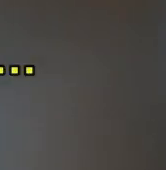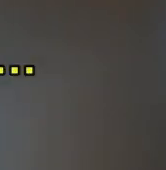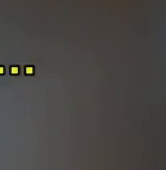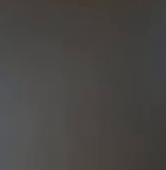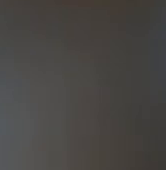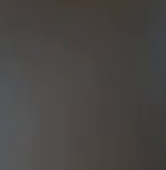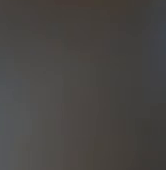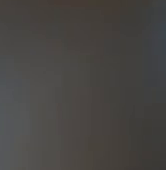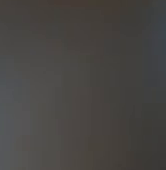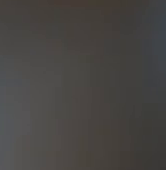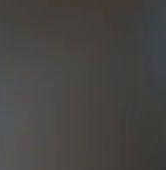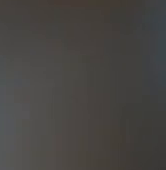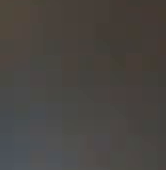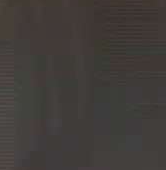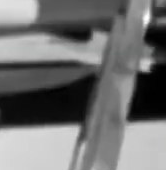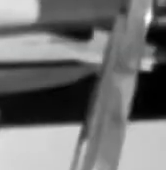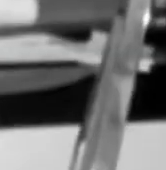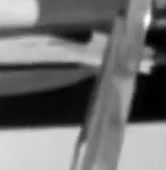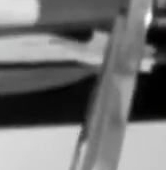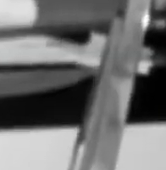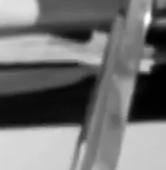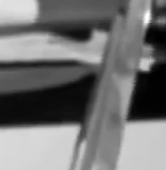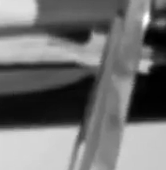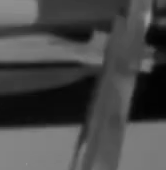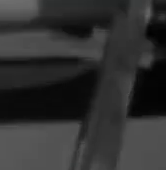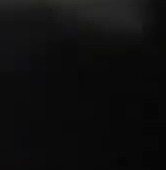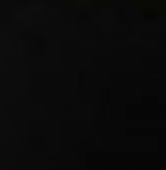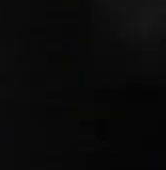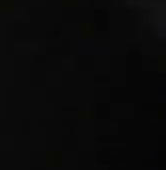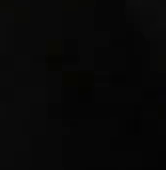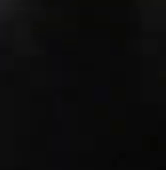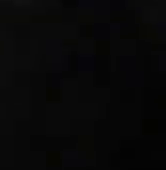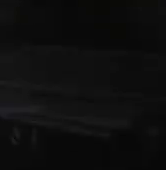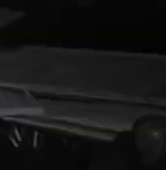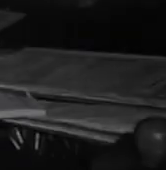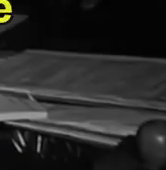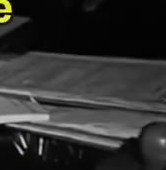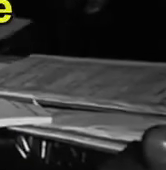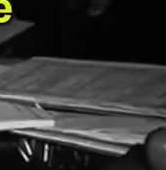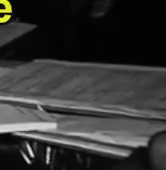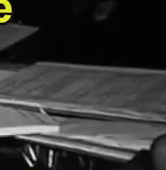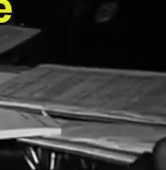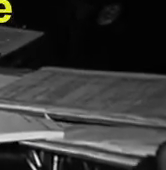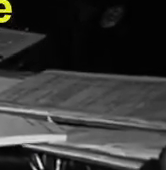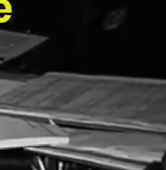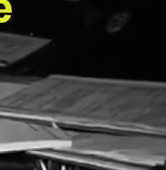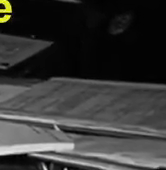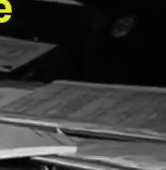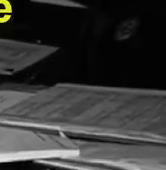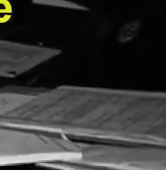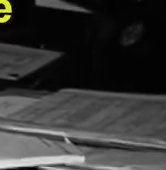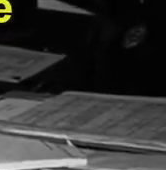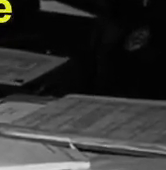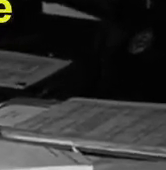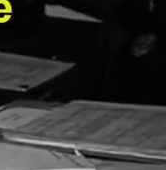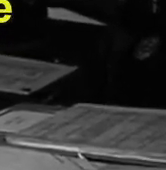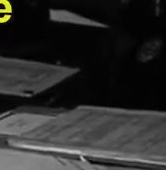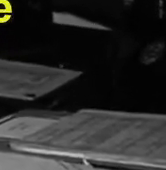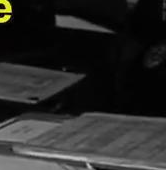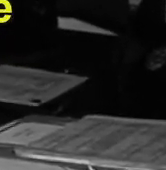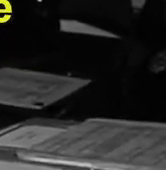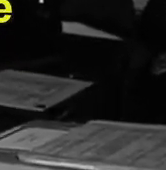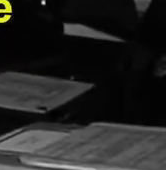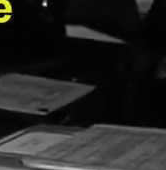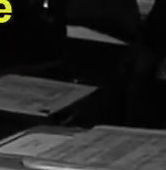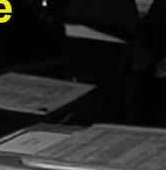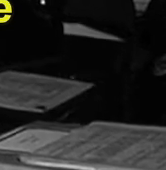universidades de Munich y Ginebra, doctorándose en lenguas modernas. Trabajó en la agencia de Noticias Reuters, donde